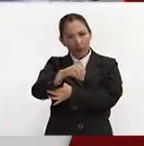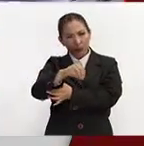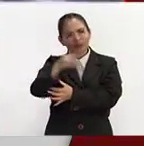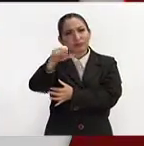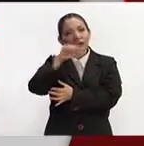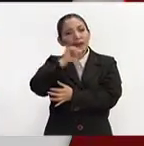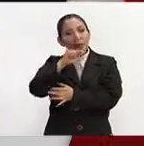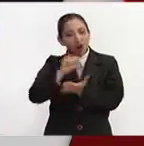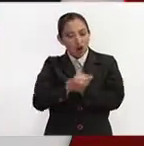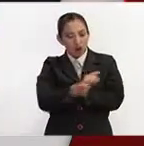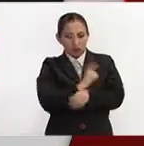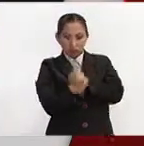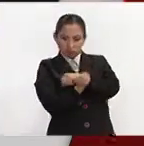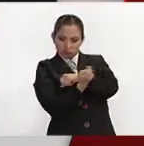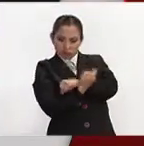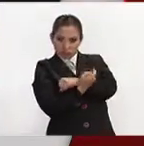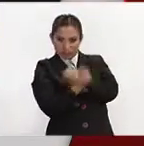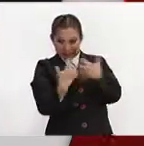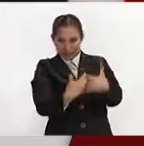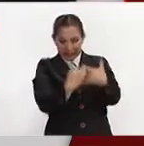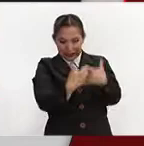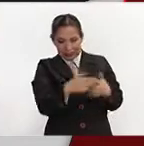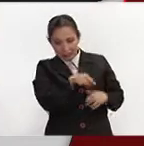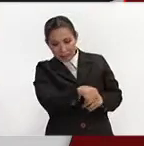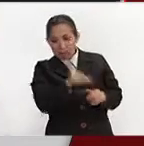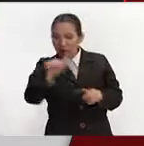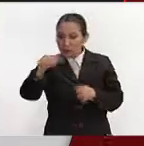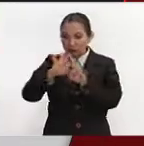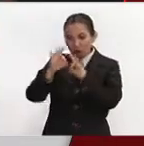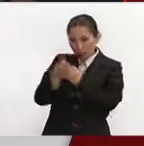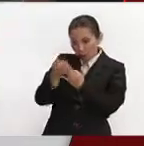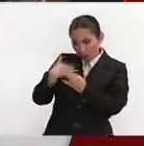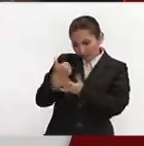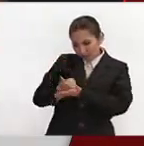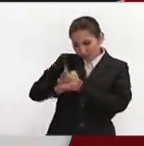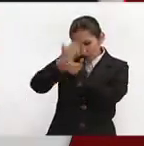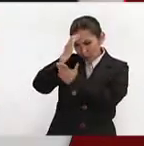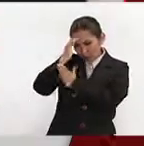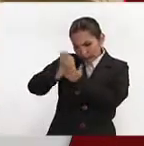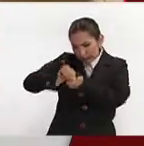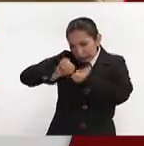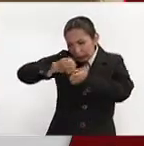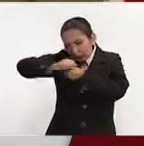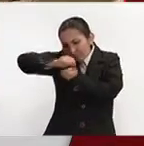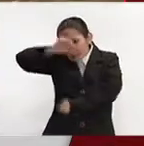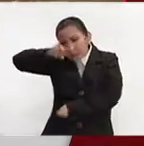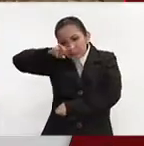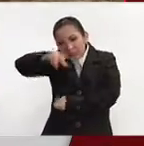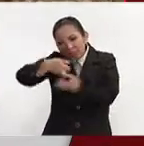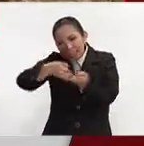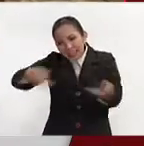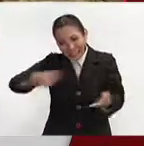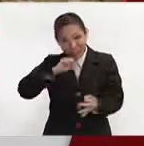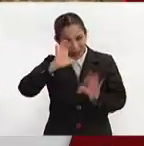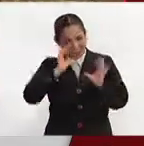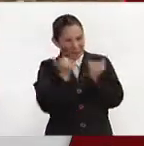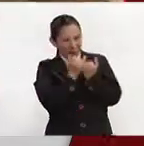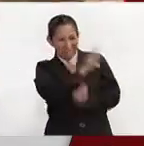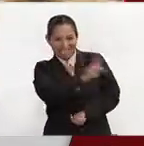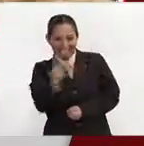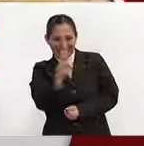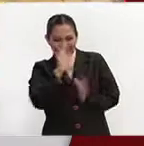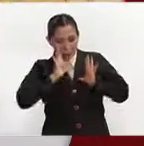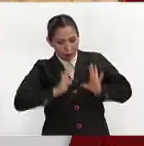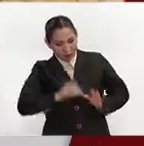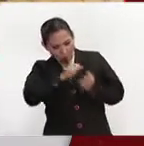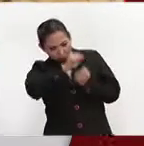instrumentos electrónicos y otros métodos indirectos nos permite conocer la Tierra. Así como conocemos el cuerpo humano por medio de